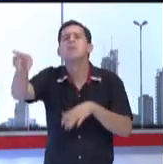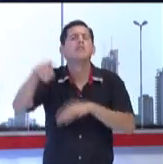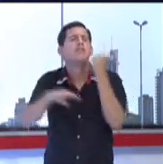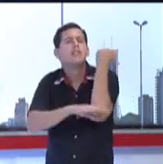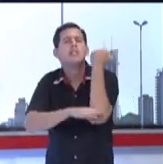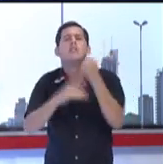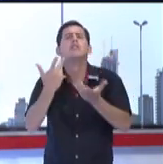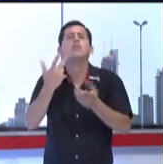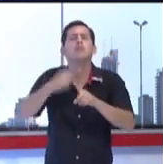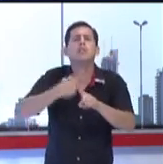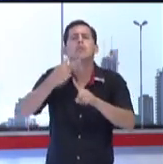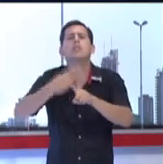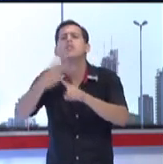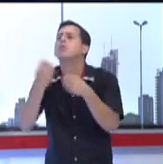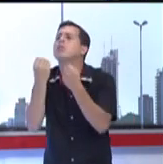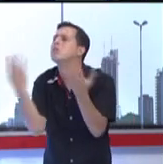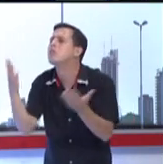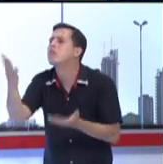tipo de lengua, ¿verdad?